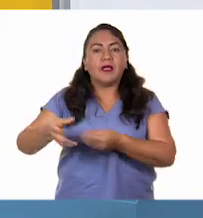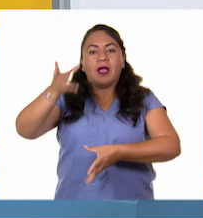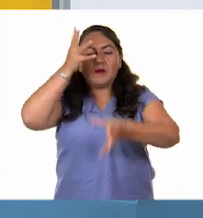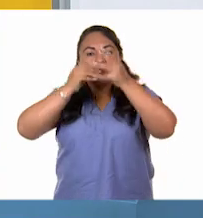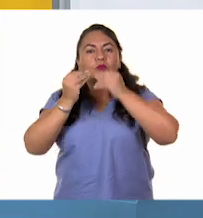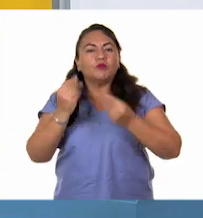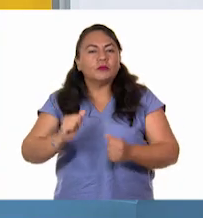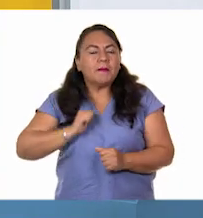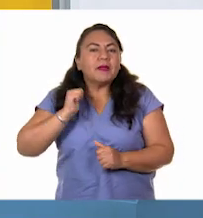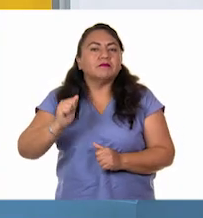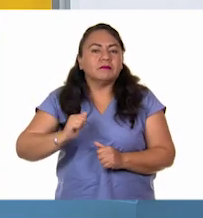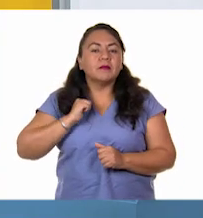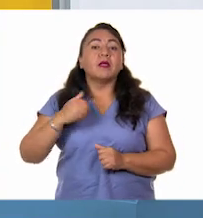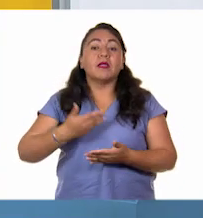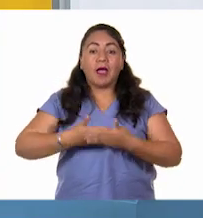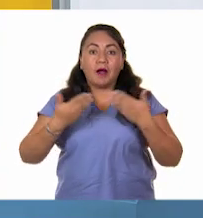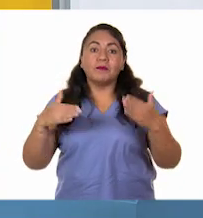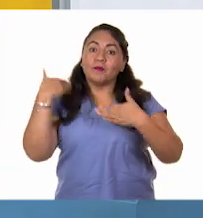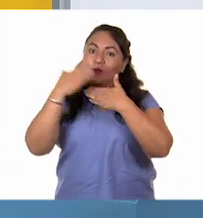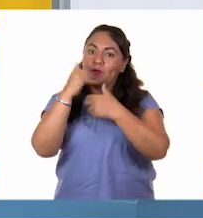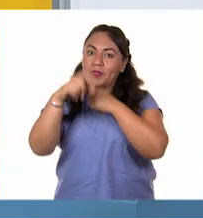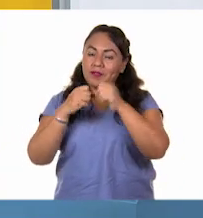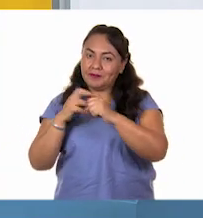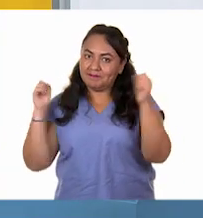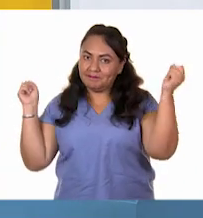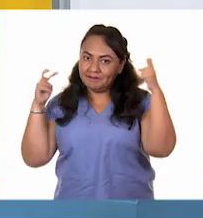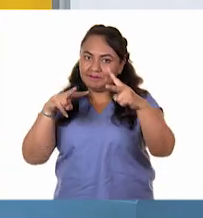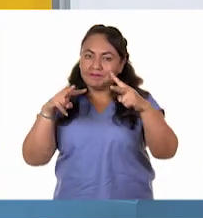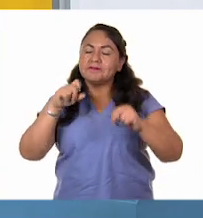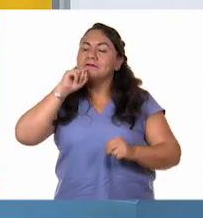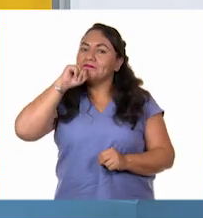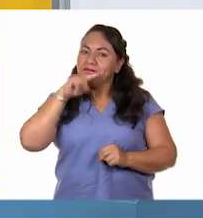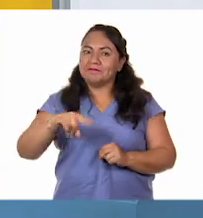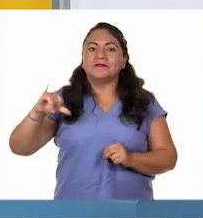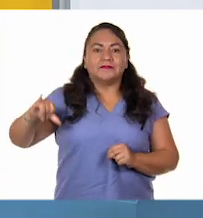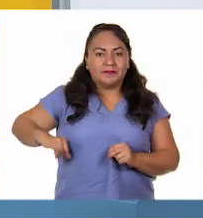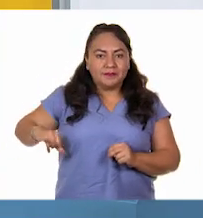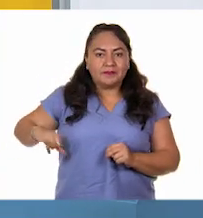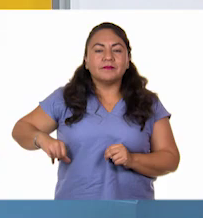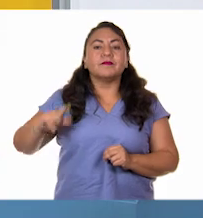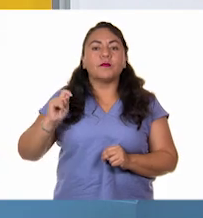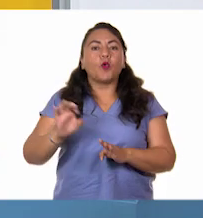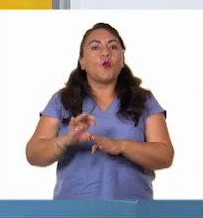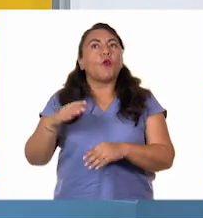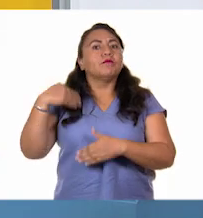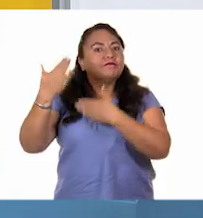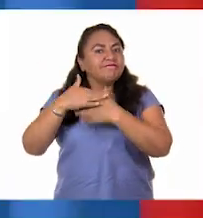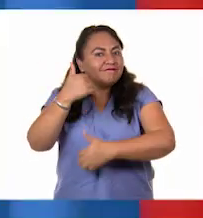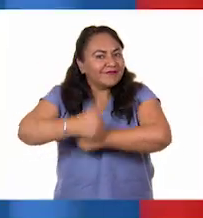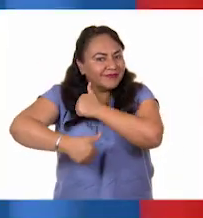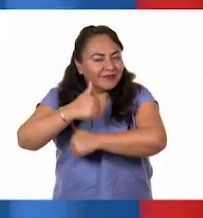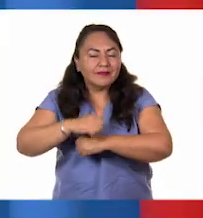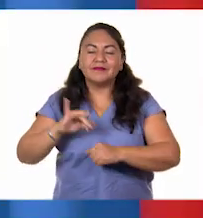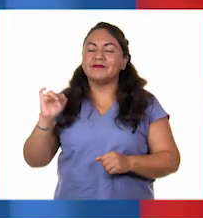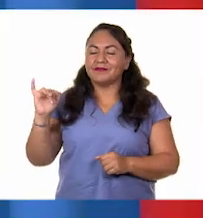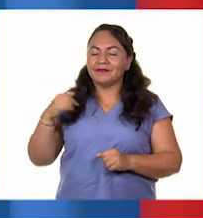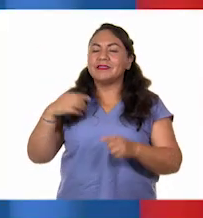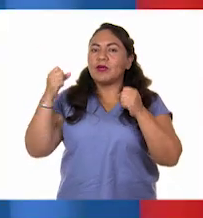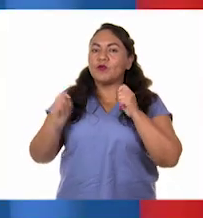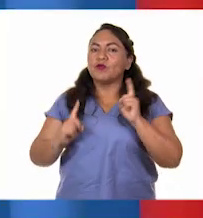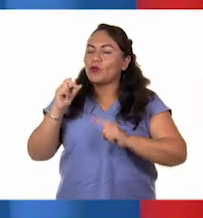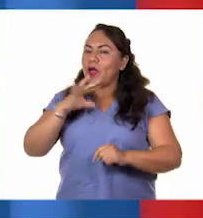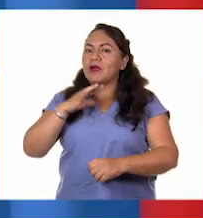gran aprendizaje y pues ya nos estaremos viendo en el próximo, que va a ser también muy interesante. Un gran reto. Un gran reto sin duda.